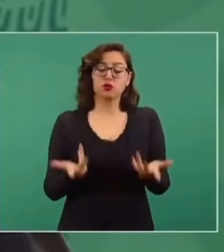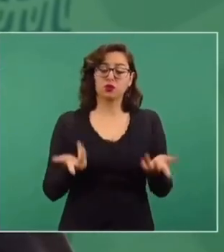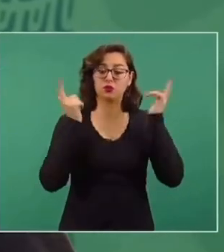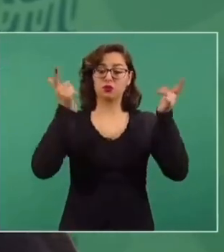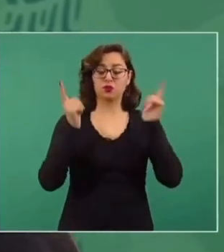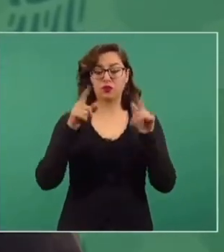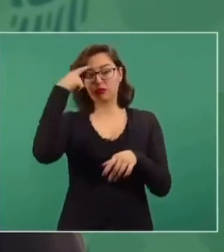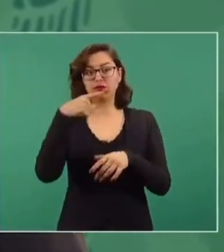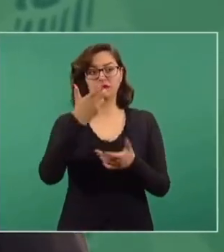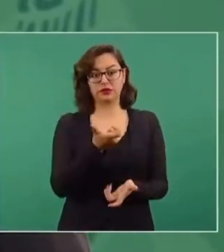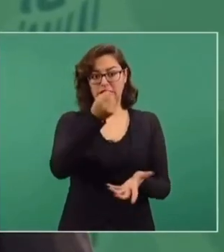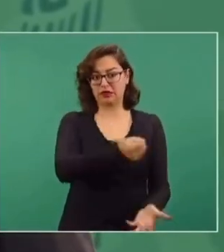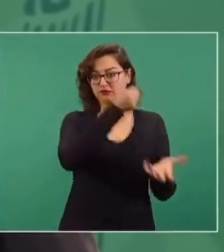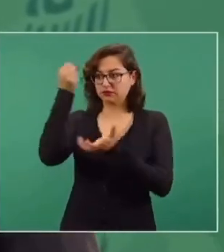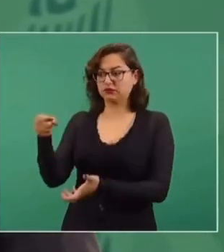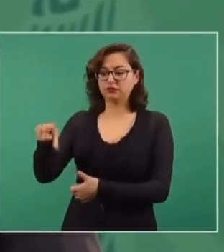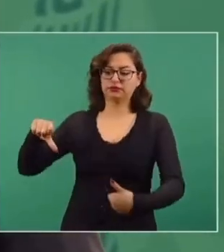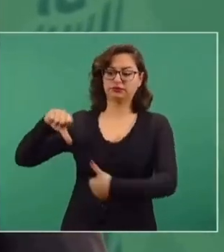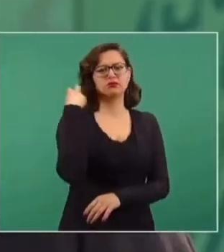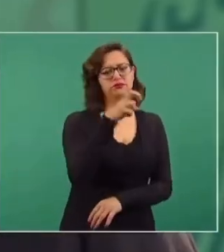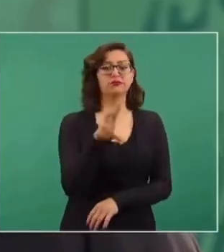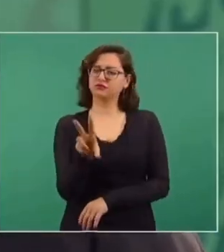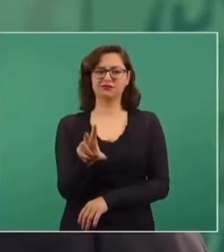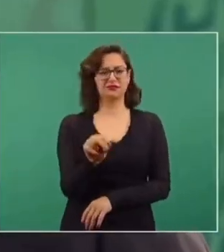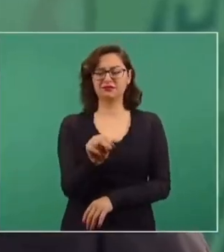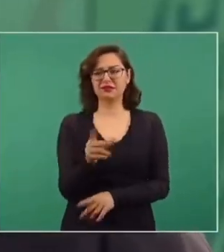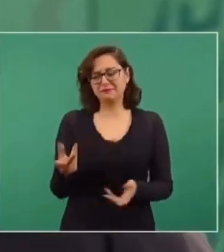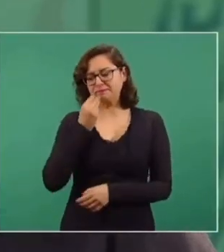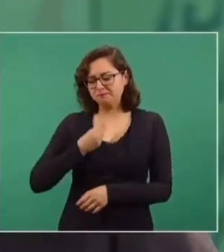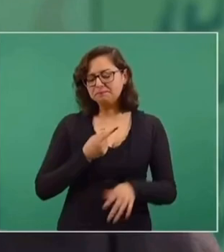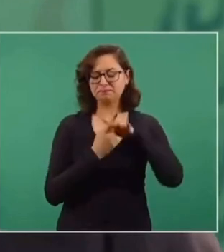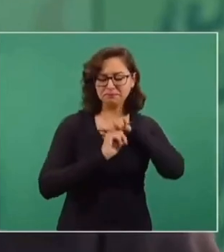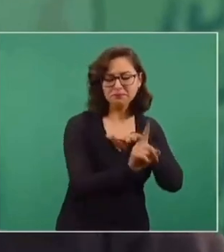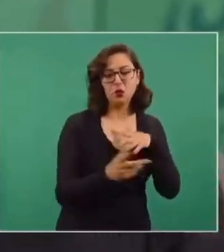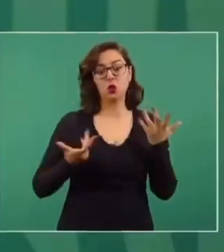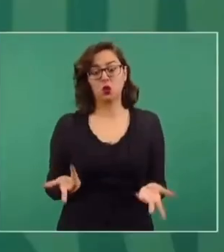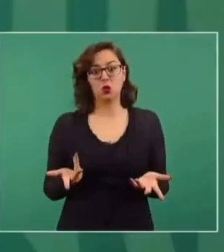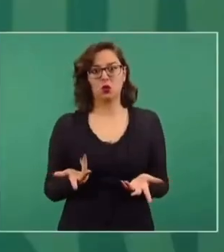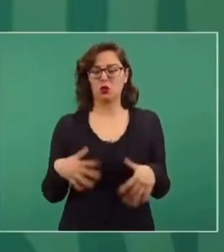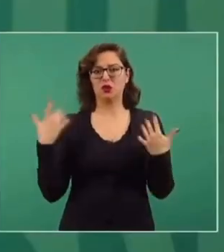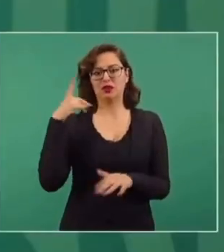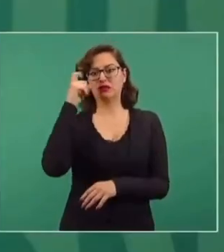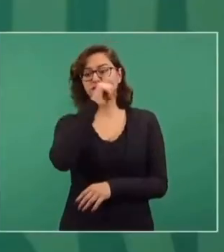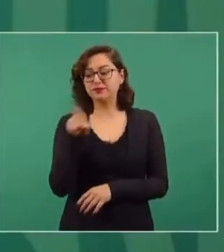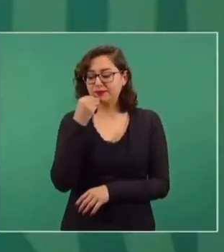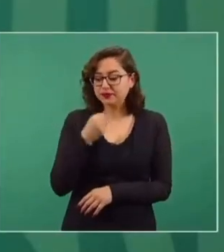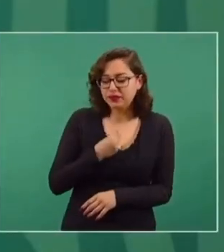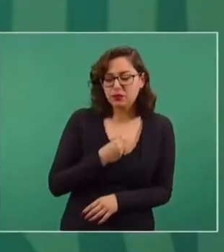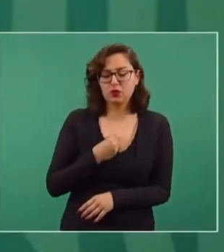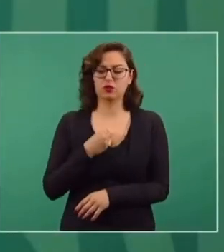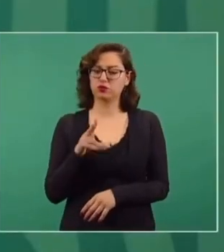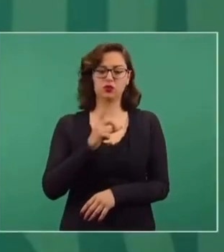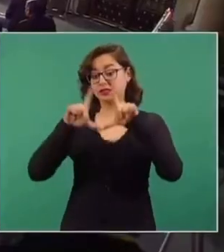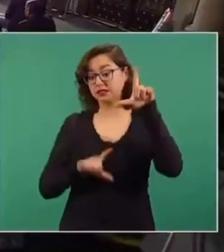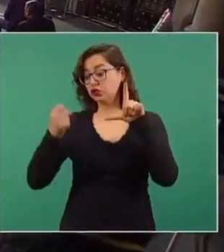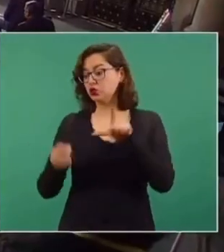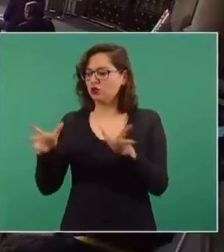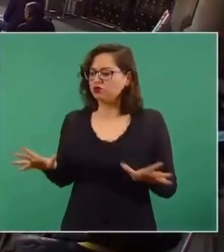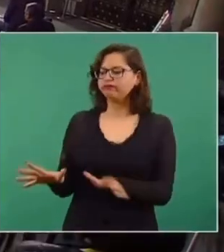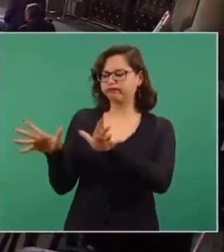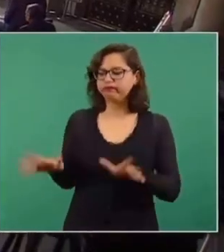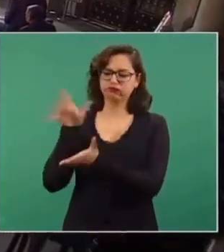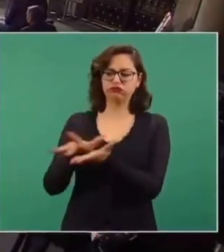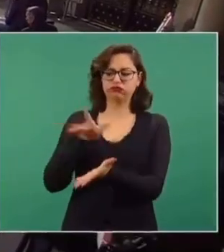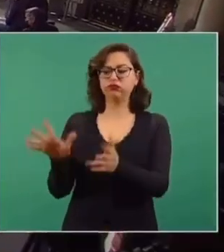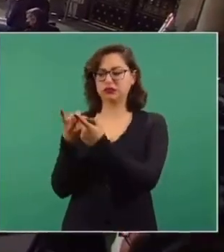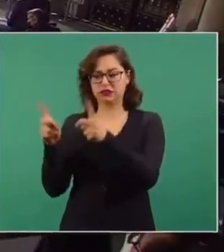para que se invierta este dinero en desarrollo. Entonces la migración tiene que ser opcional, no forzosa. Nosotros ya estamos